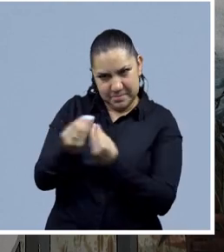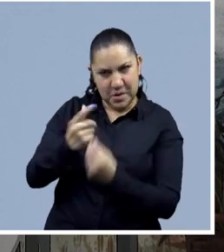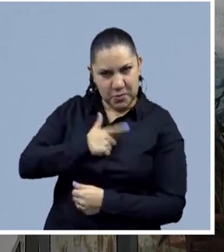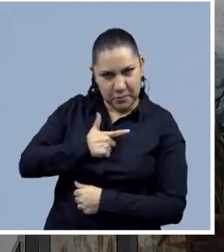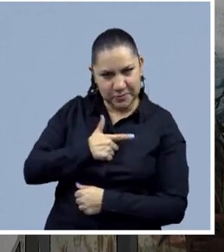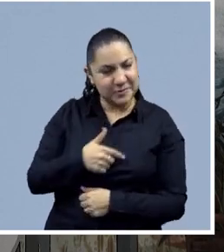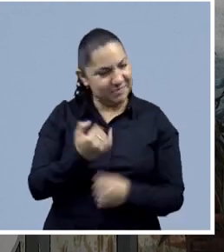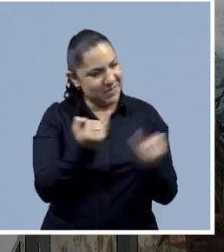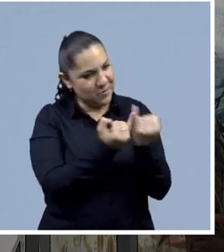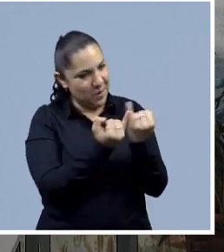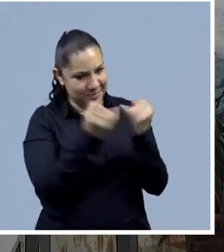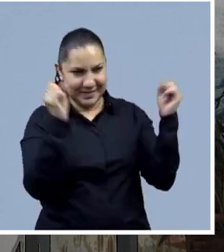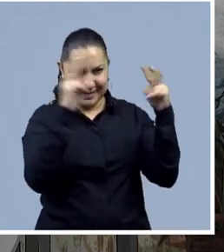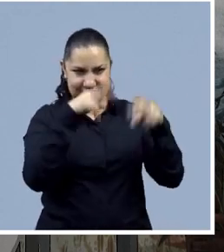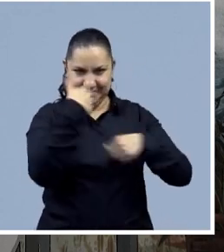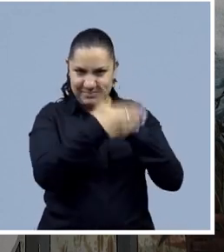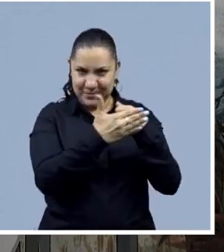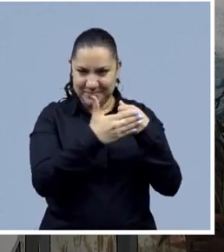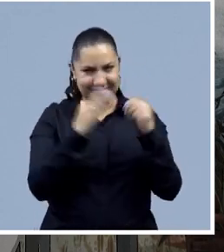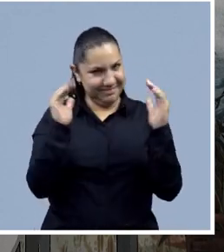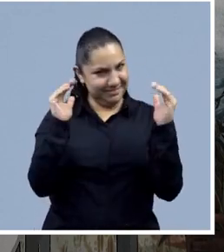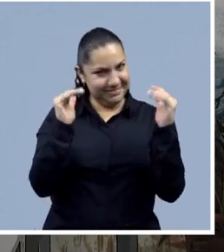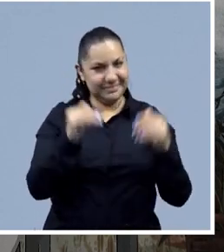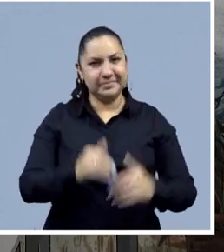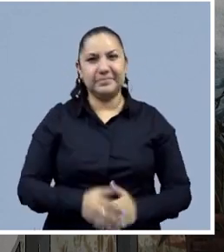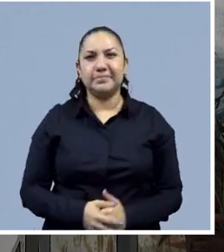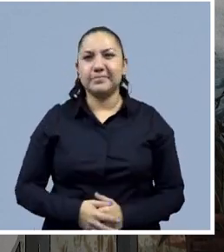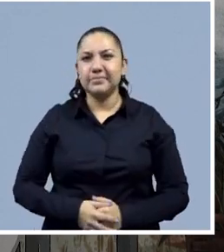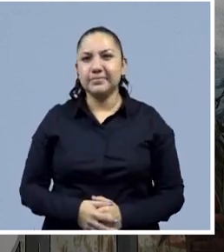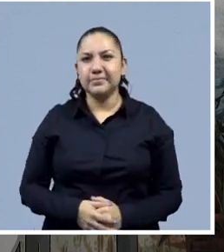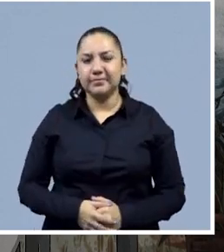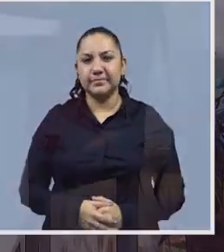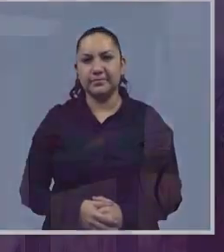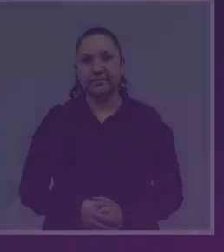compartir pantalla contigo. Igualmente, Pau. Hasta la próxima. Adiós.